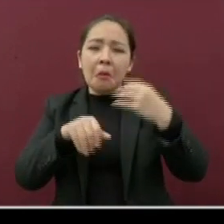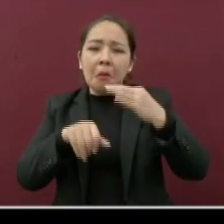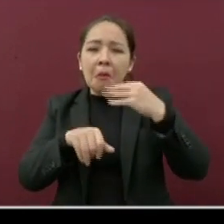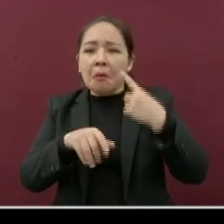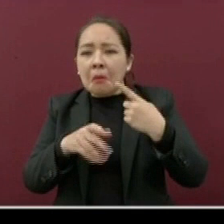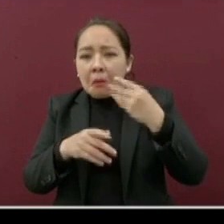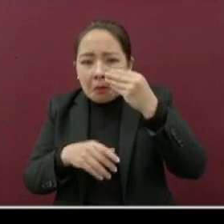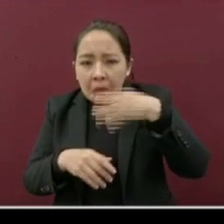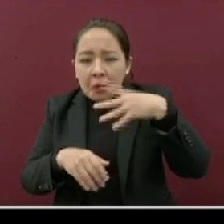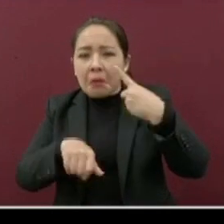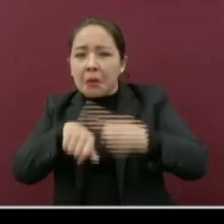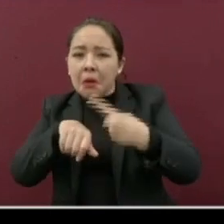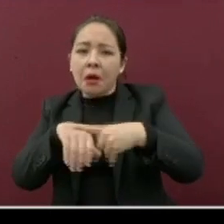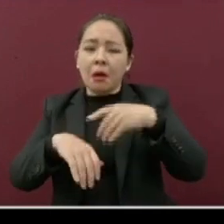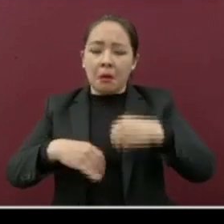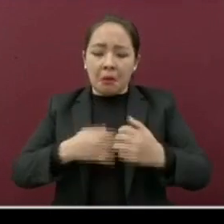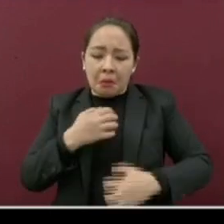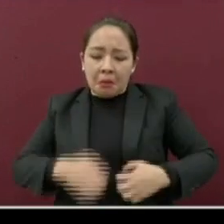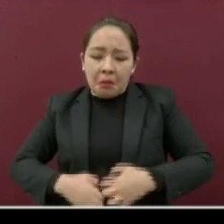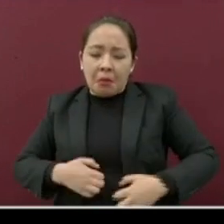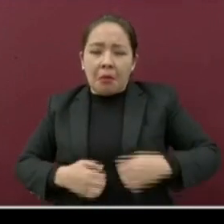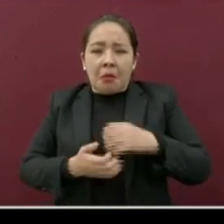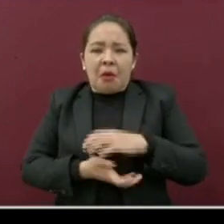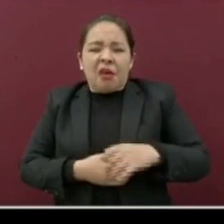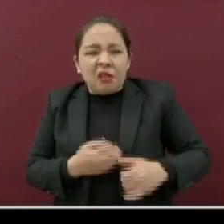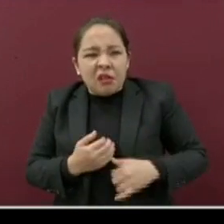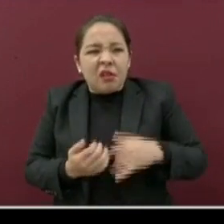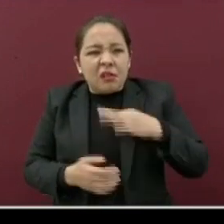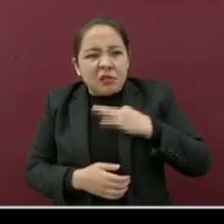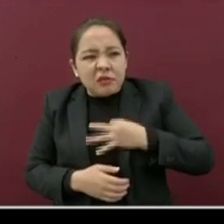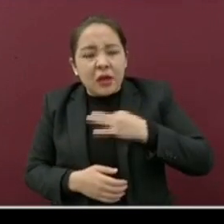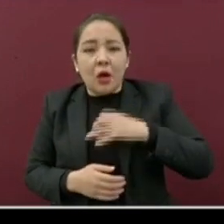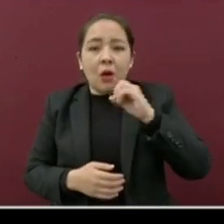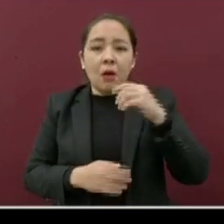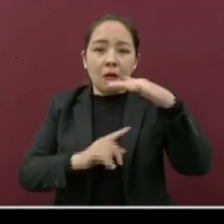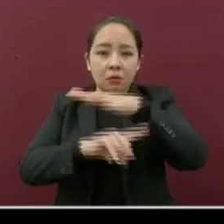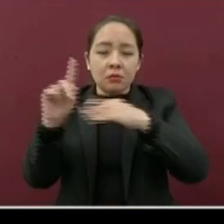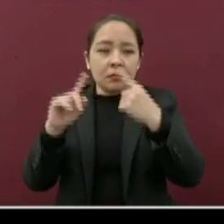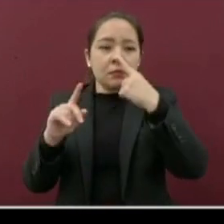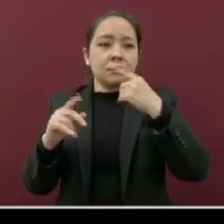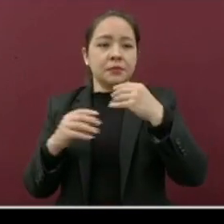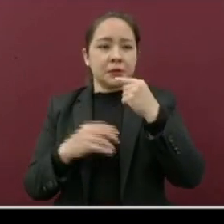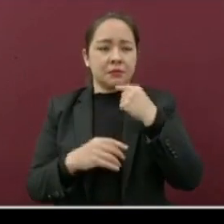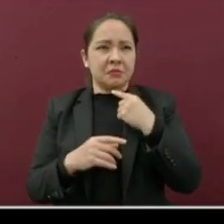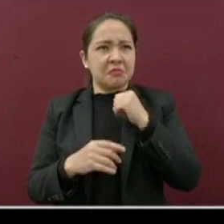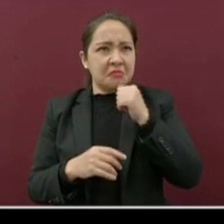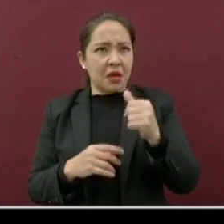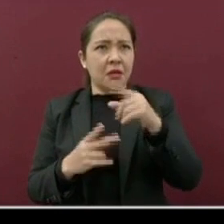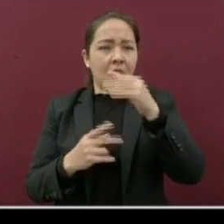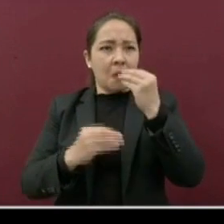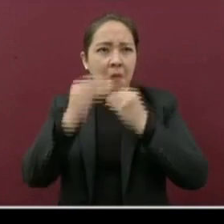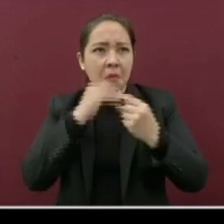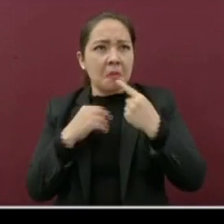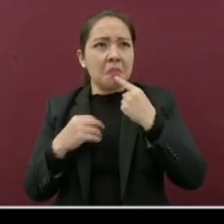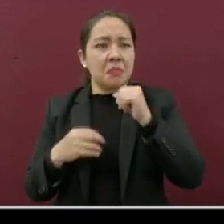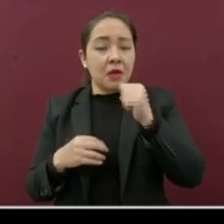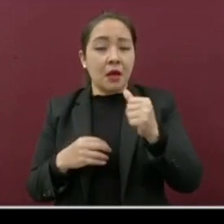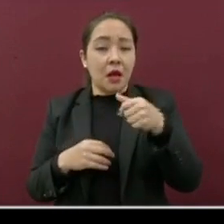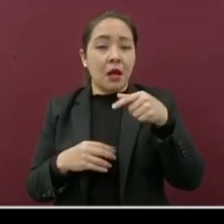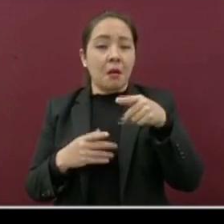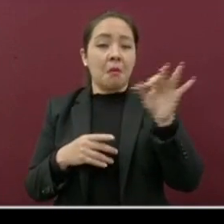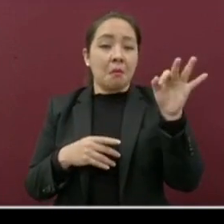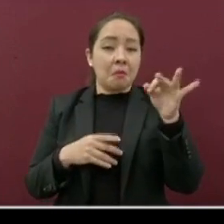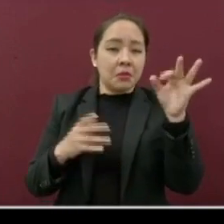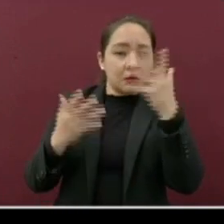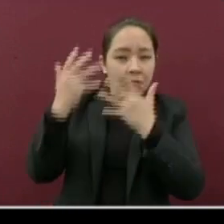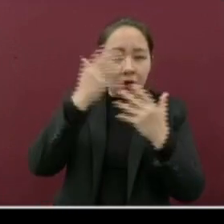intestinal o algunos otros, como la pérdida del olfato o del gusto. Pero los datos de alarma, como la dificultad respiratoria,